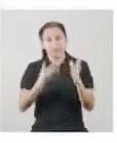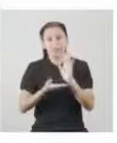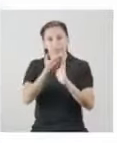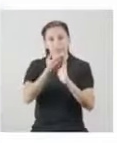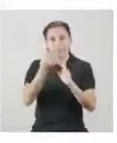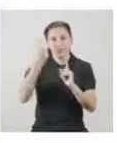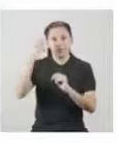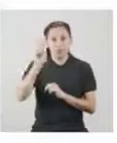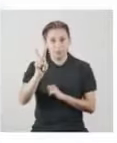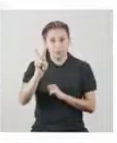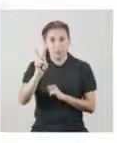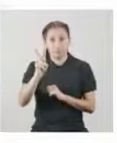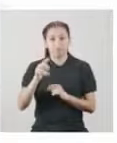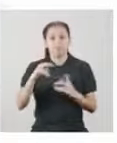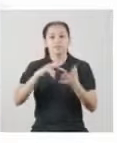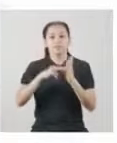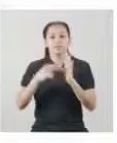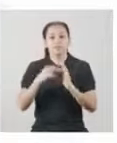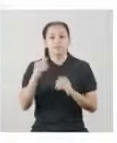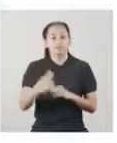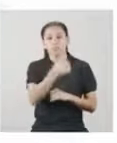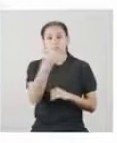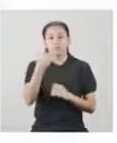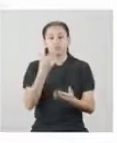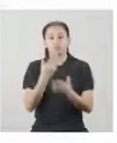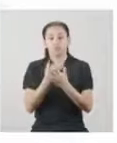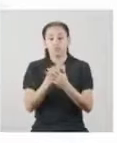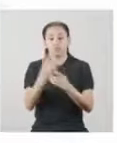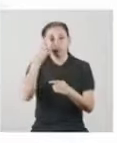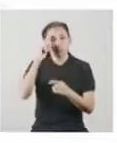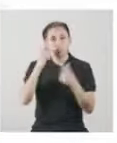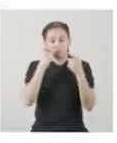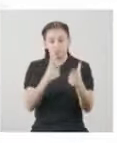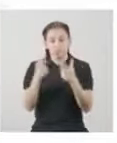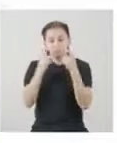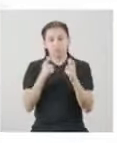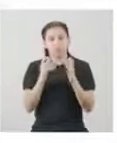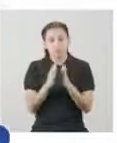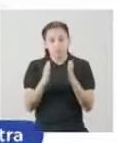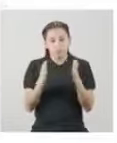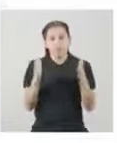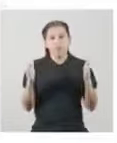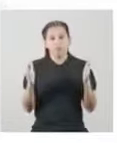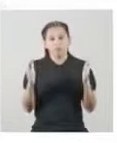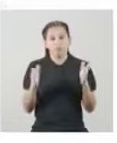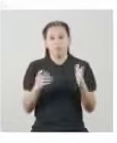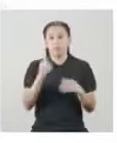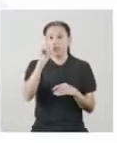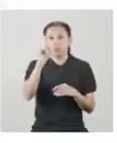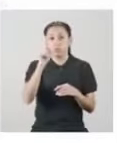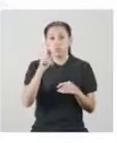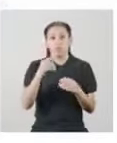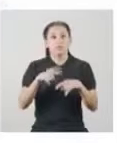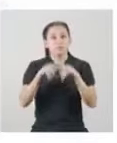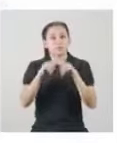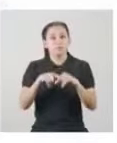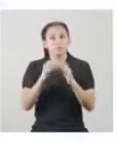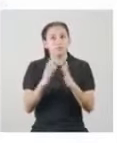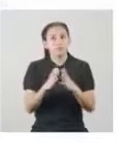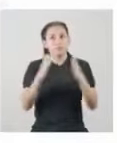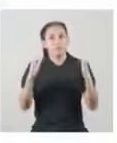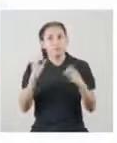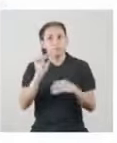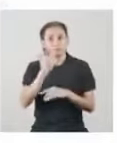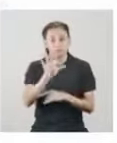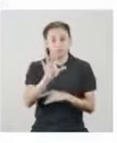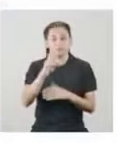es mayor que 2 Se tomará otra muestra para el control del crecimiento Que una varianza de